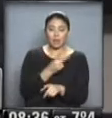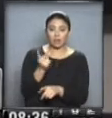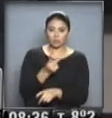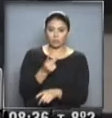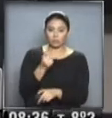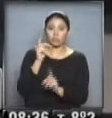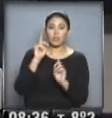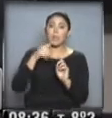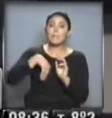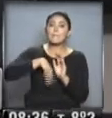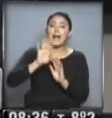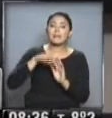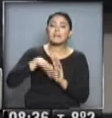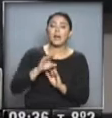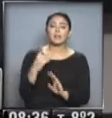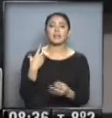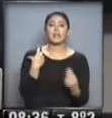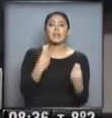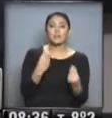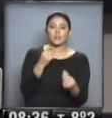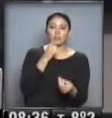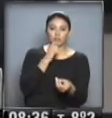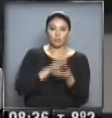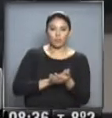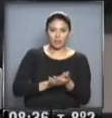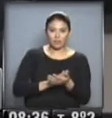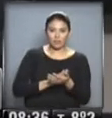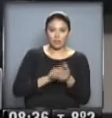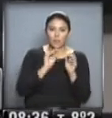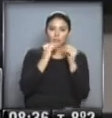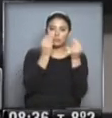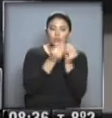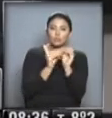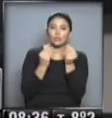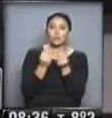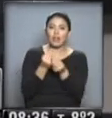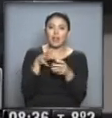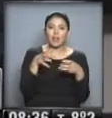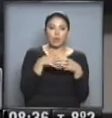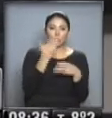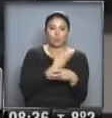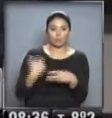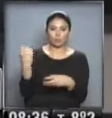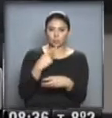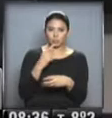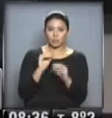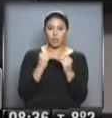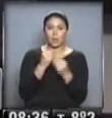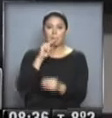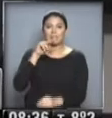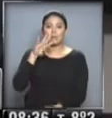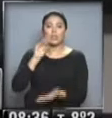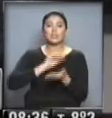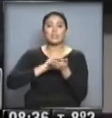Diputados y principalmente qué es lo que va a ocurrir con los números que pone en juego el oficialismo. De los 24